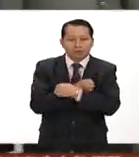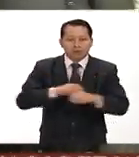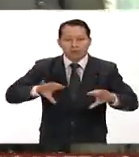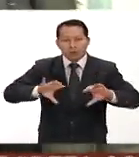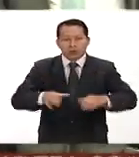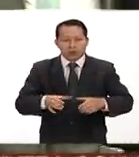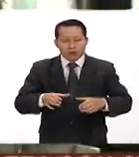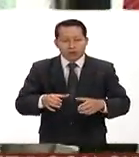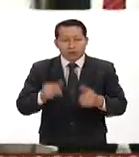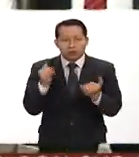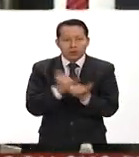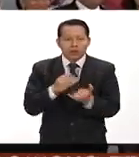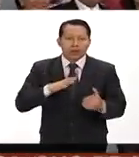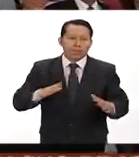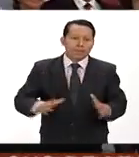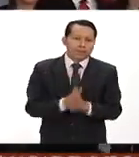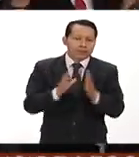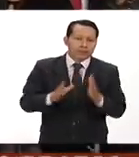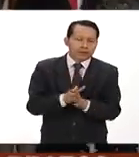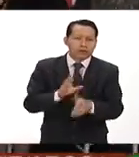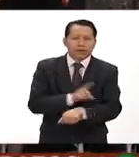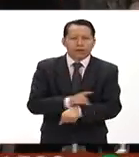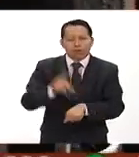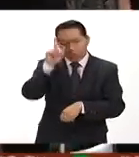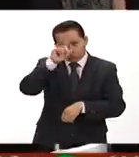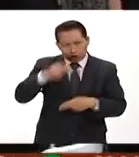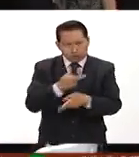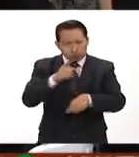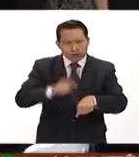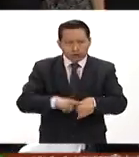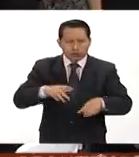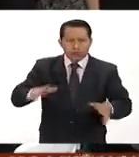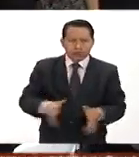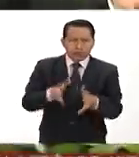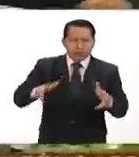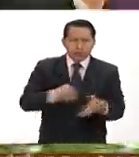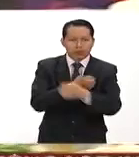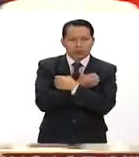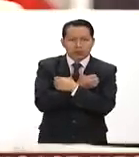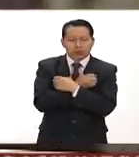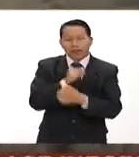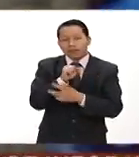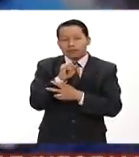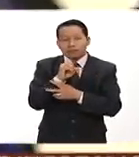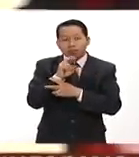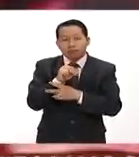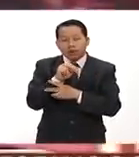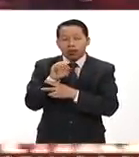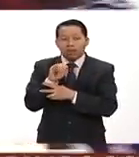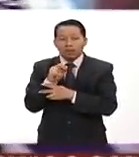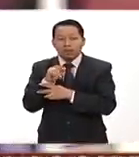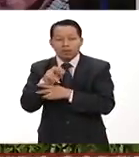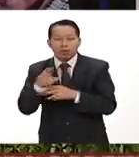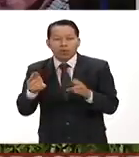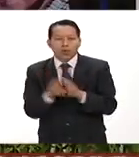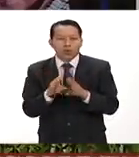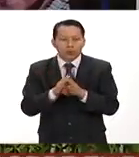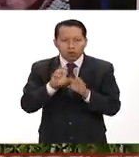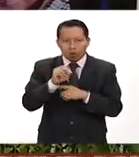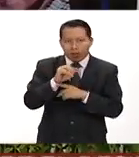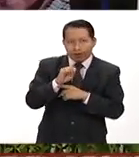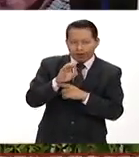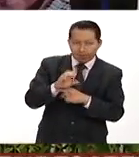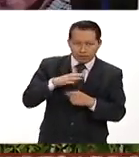en el cual participaron delegados del Consejo Nacional de Fomento Educativo Simón Villar Martínez director general del CONAFE